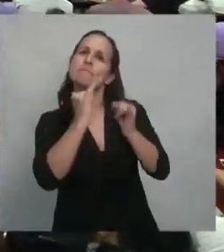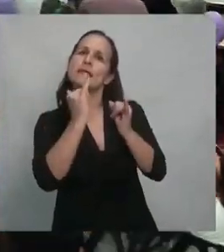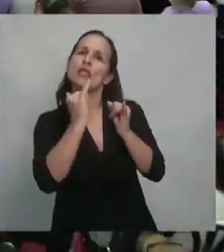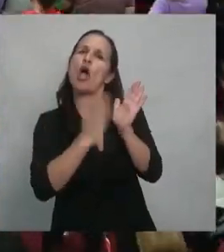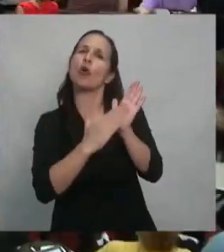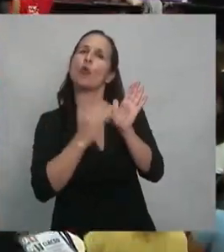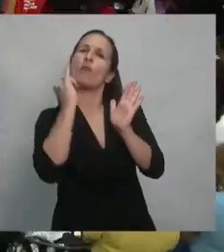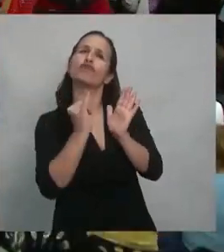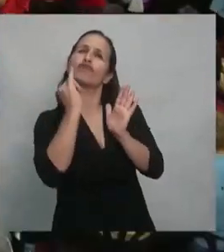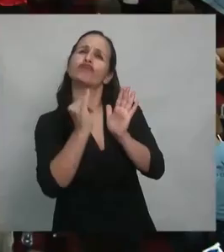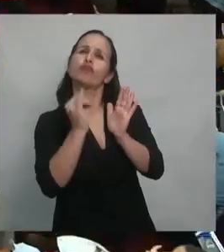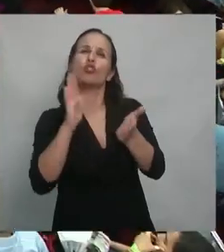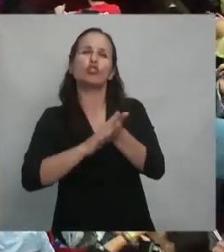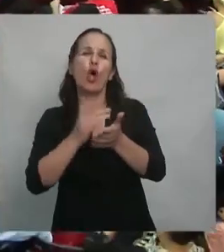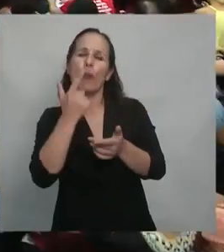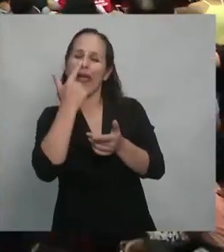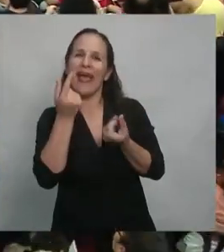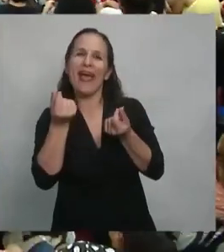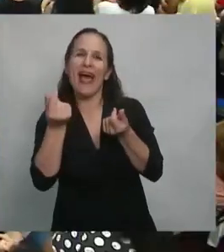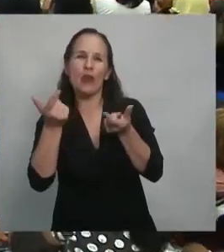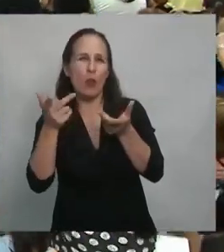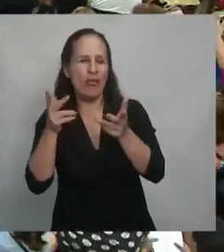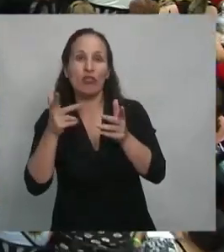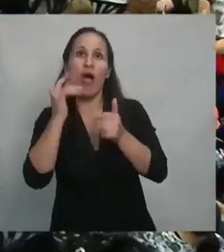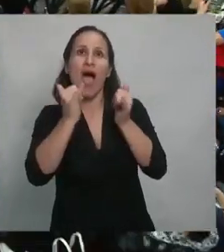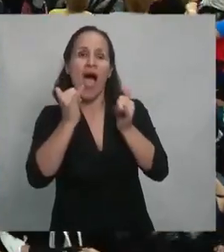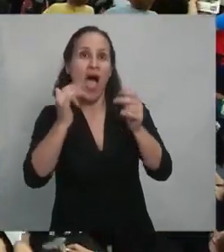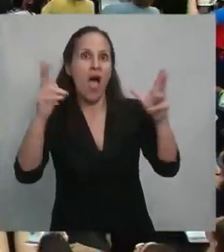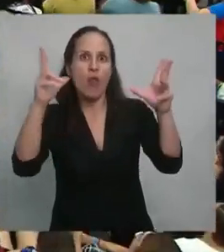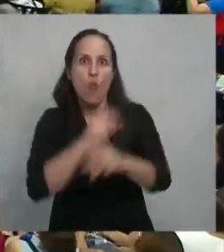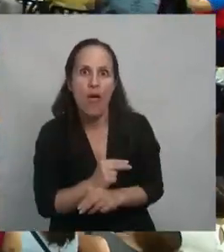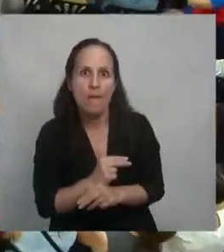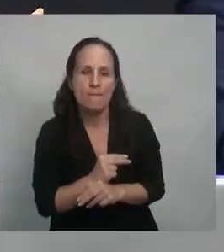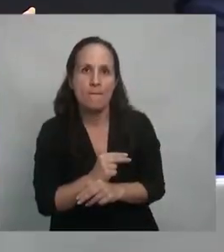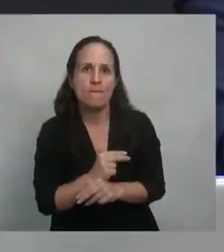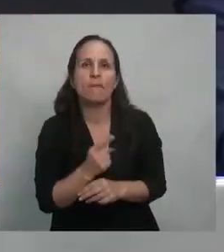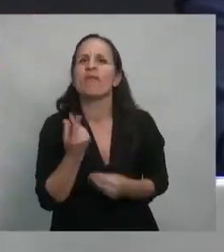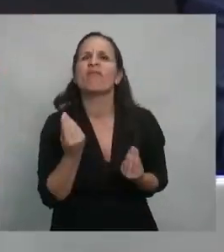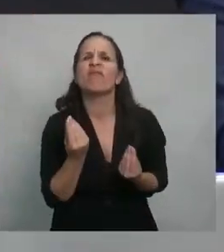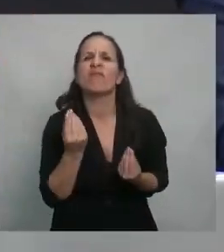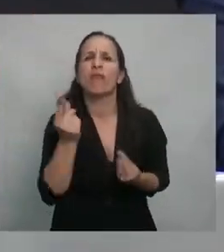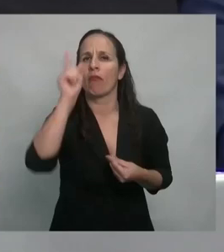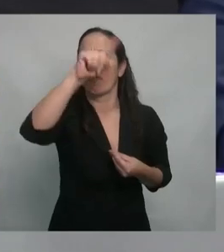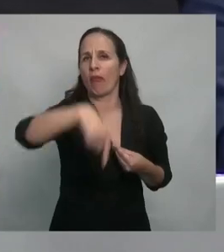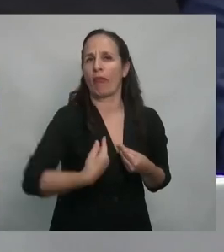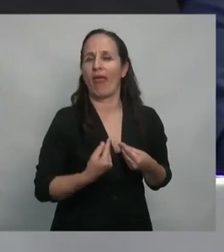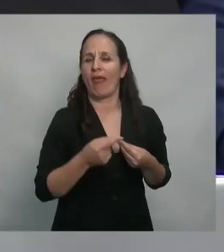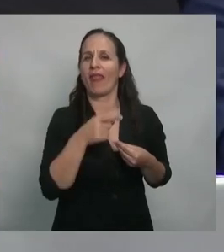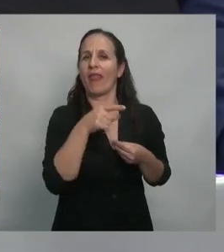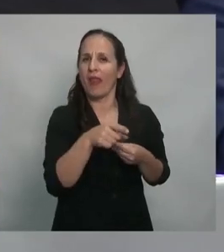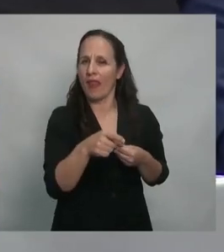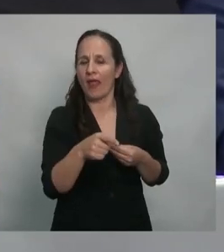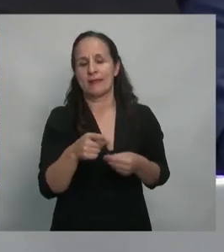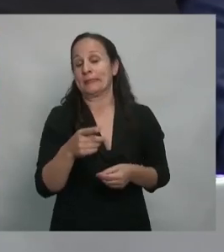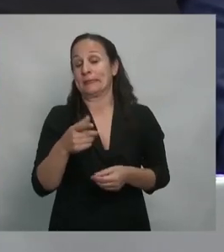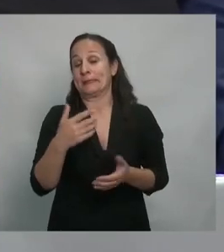del capitalismo en algunas sociedades comienzan a surgir los movimientos de